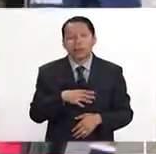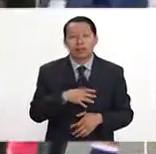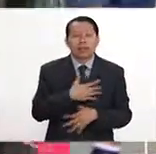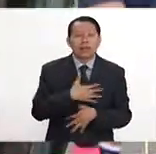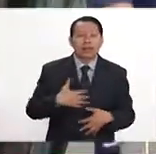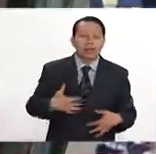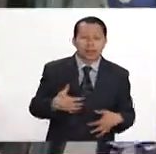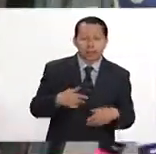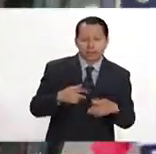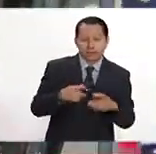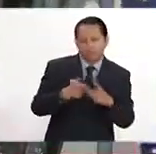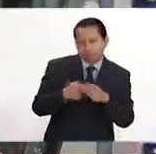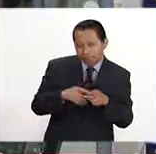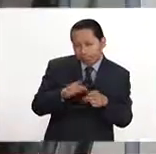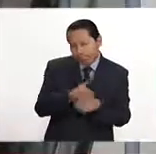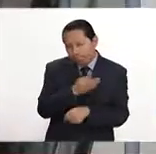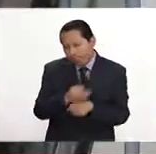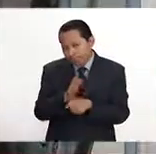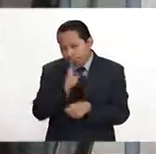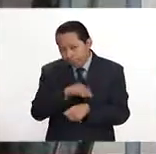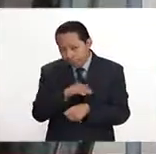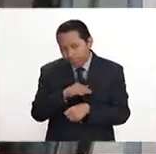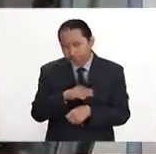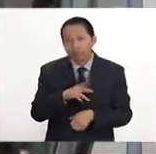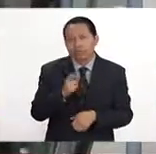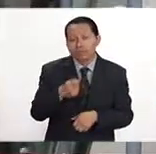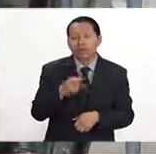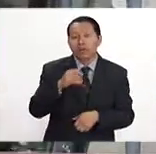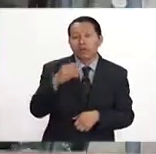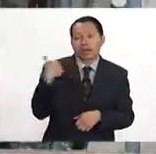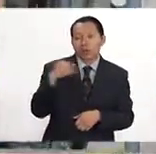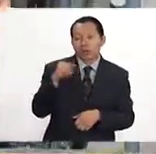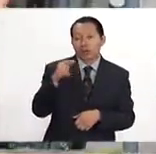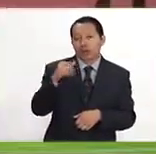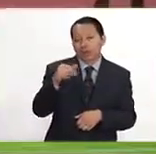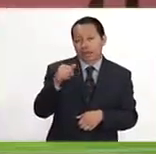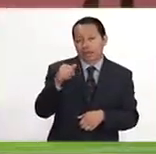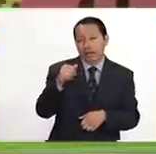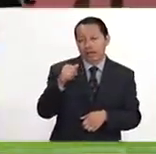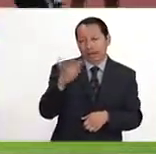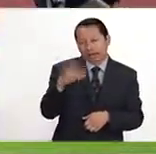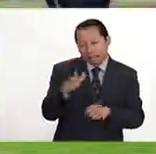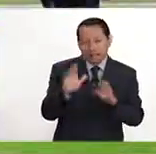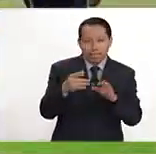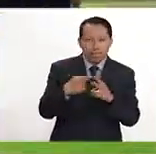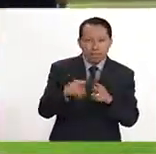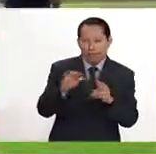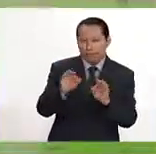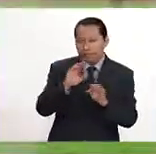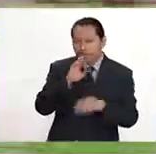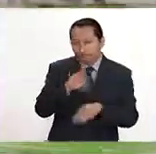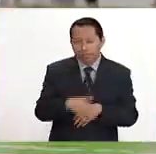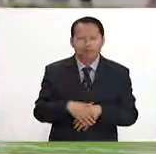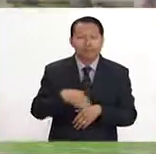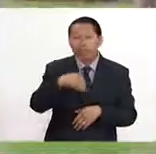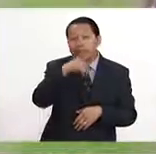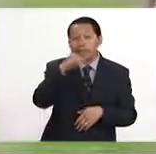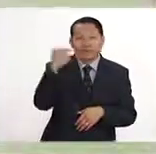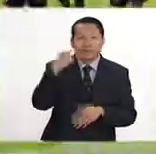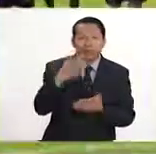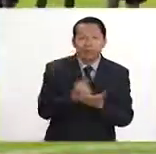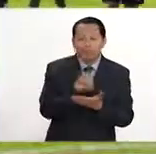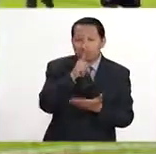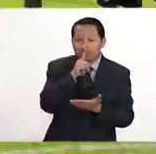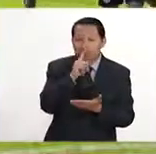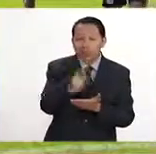no están arrancando bien, que esto tampoco es sorpresa. Ellos por ahí de la jornada 10 empiezan a funcionar. Ahora las Chivas, las Chivas no han ganado en el torneo. De